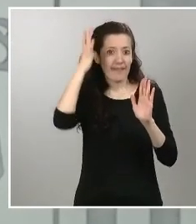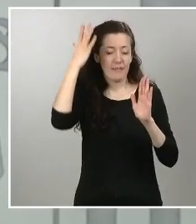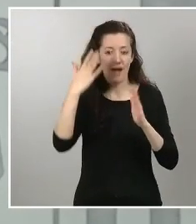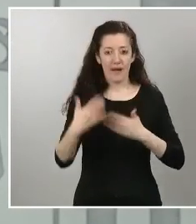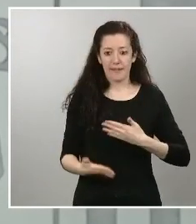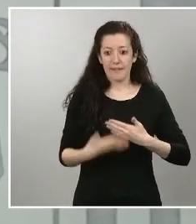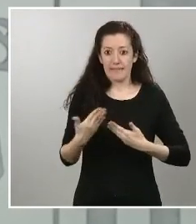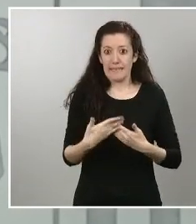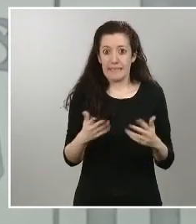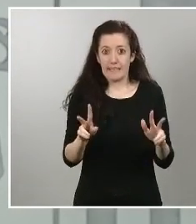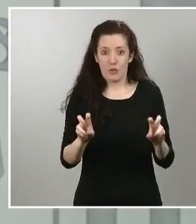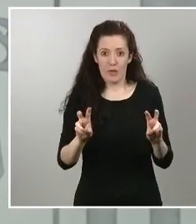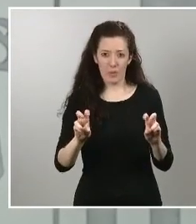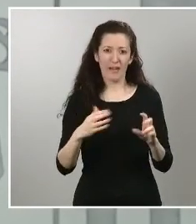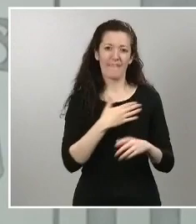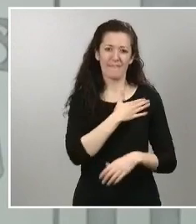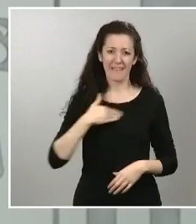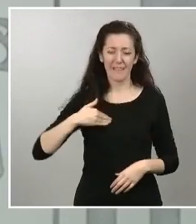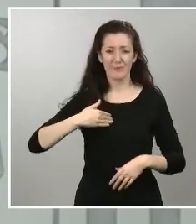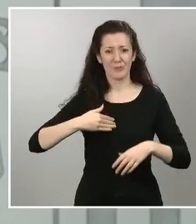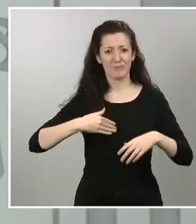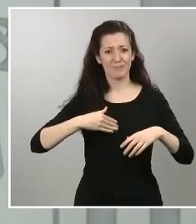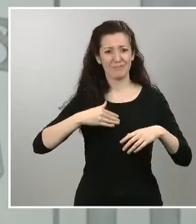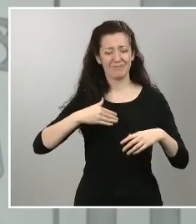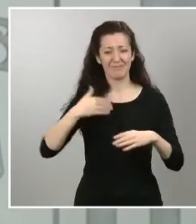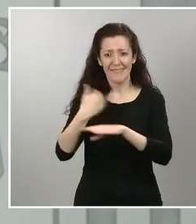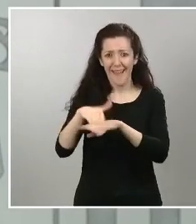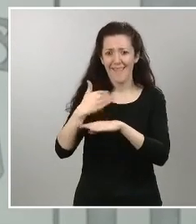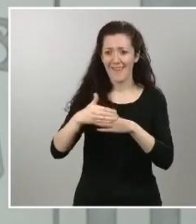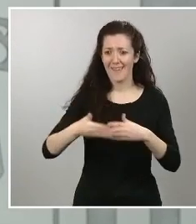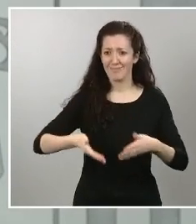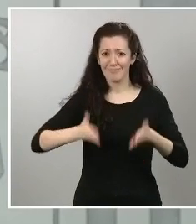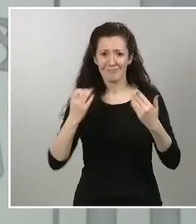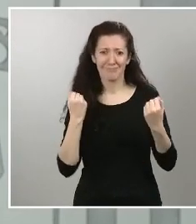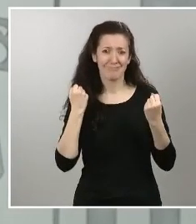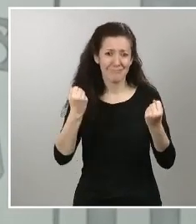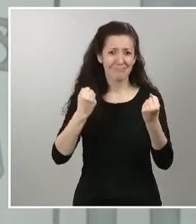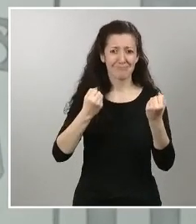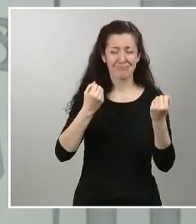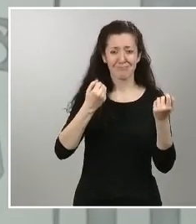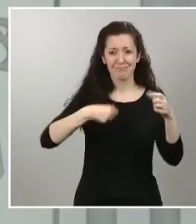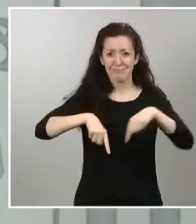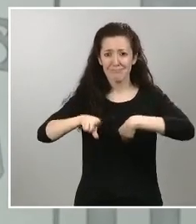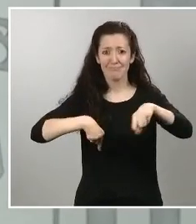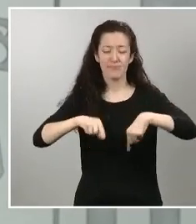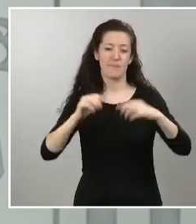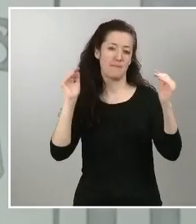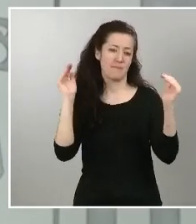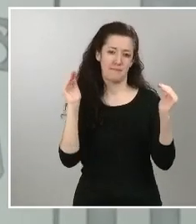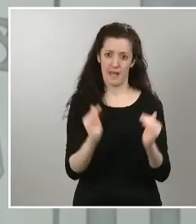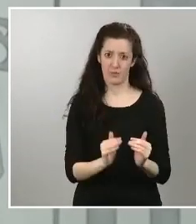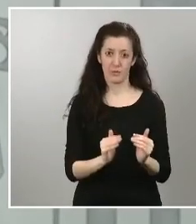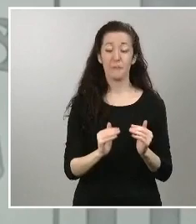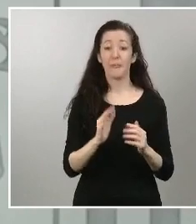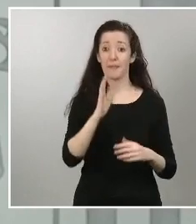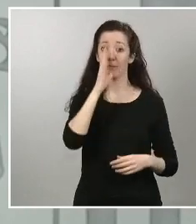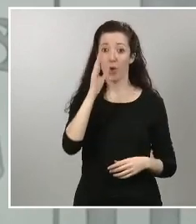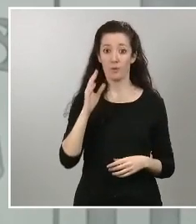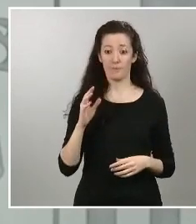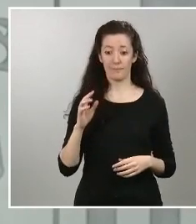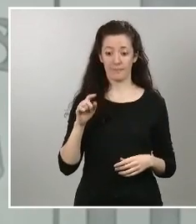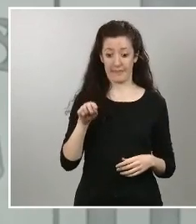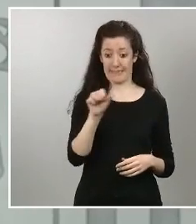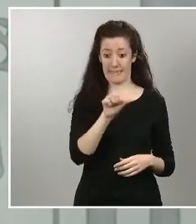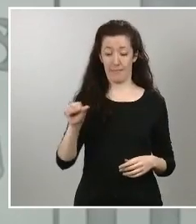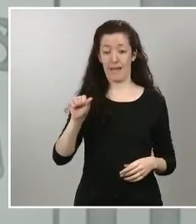movilidad que queremos conseguir para que durante la próxima semana y la que viene que son las semanas que probablemente necesitemos una